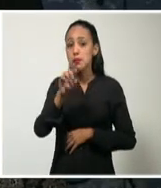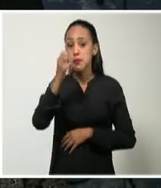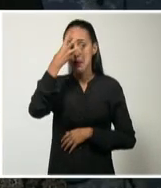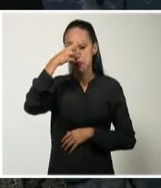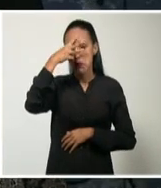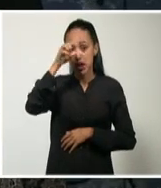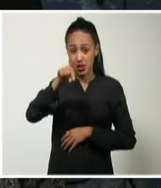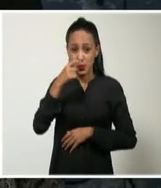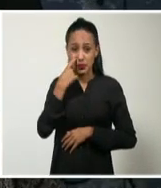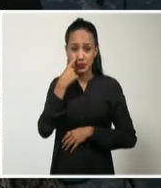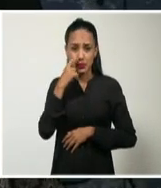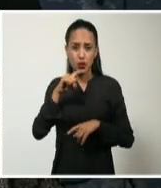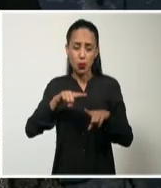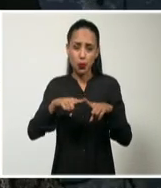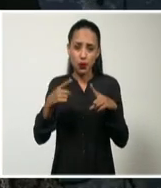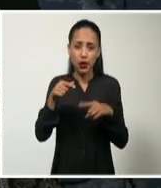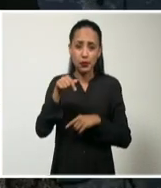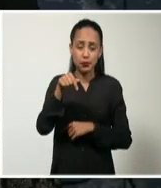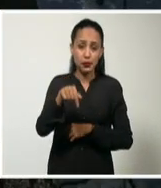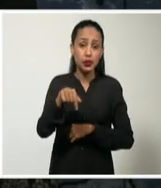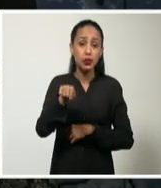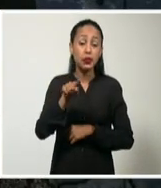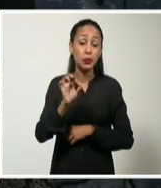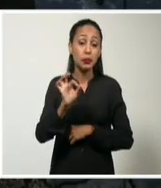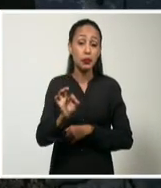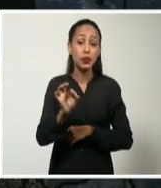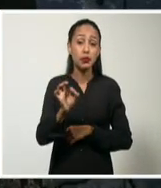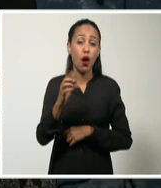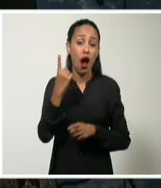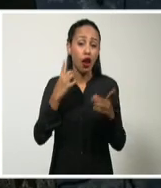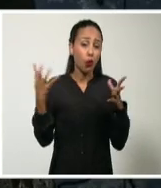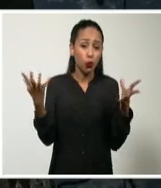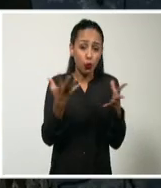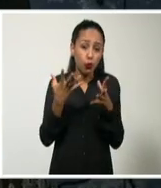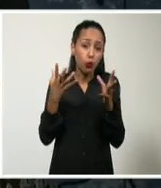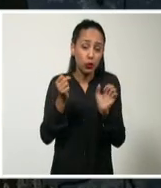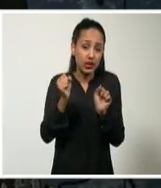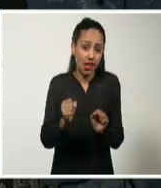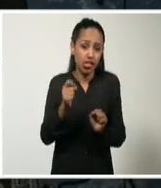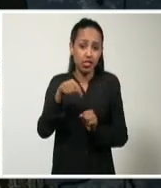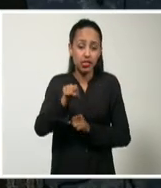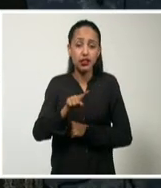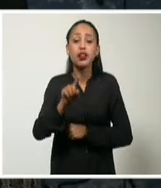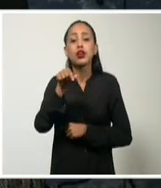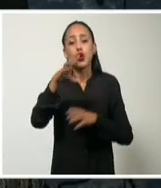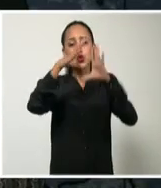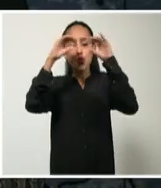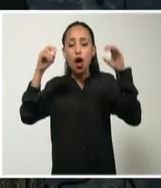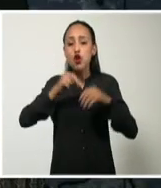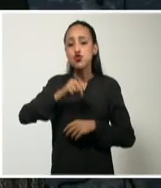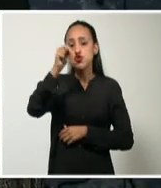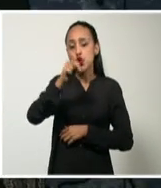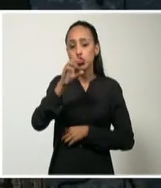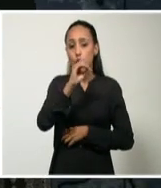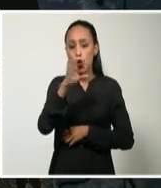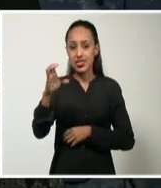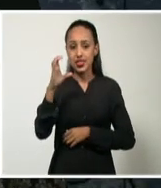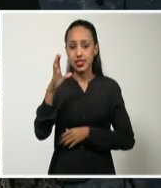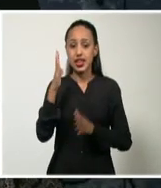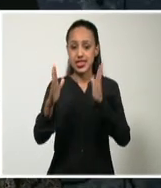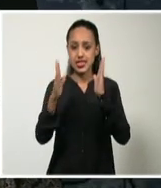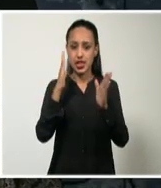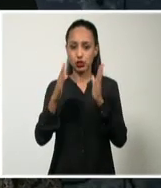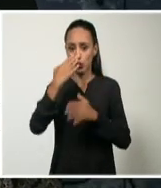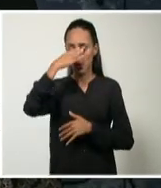relacionados con un frente que se mantiene casi estacionario. Y los nublados llegan hacia zonas de la costa norte del occidente y centro del país,